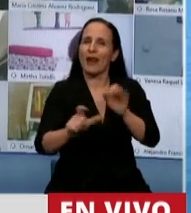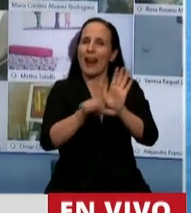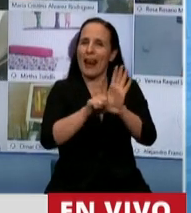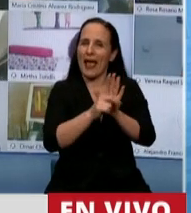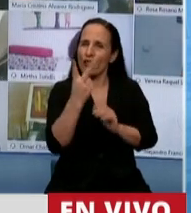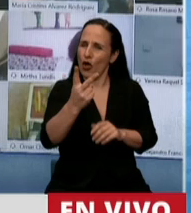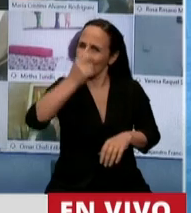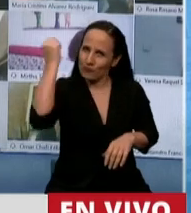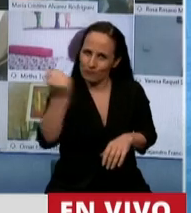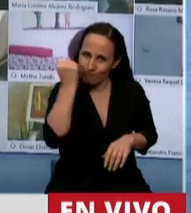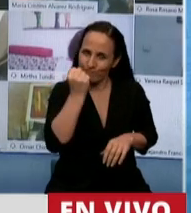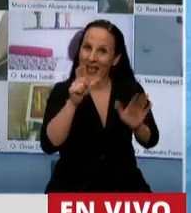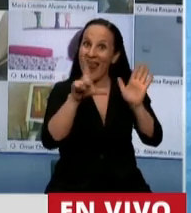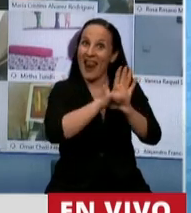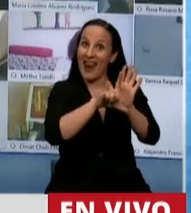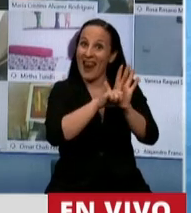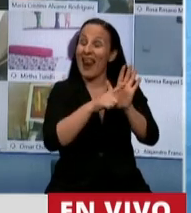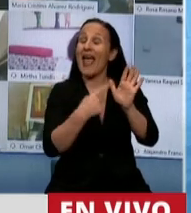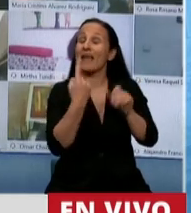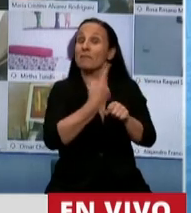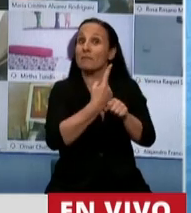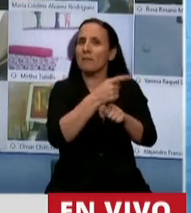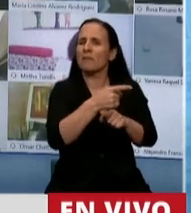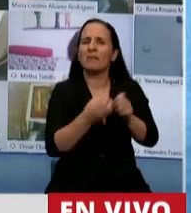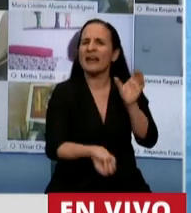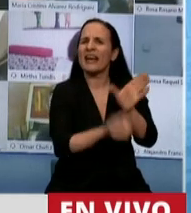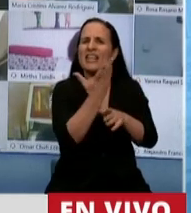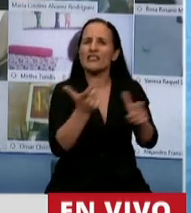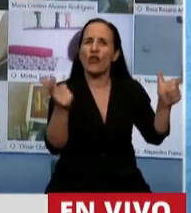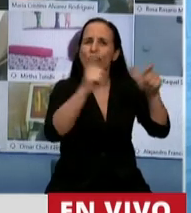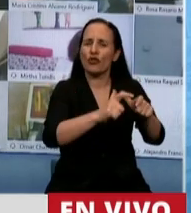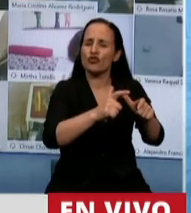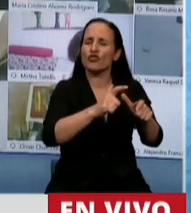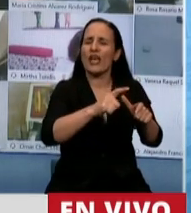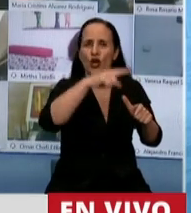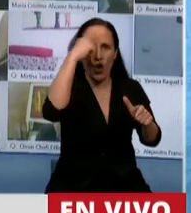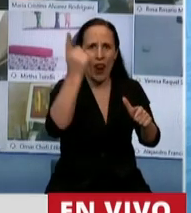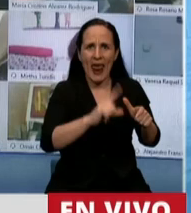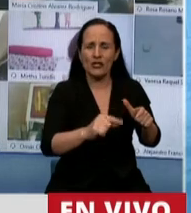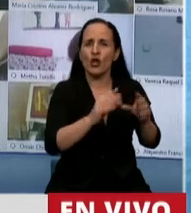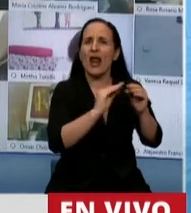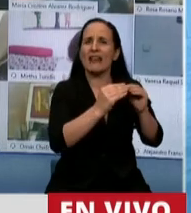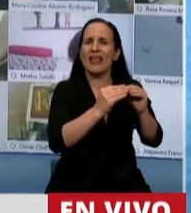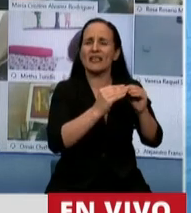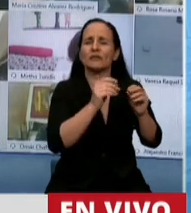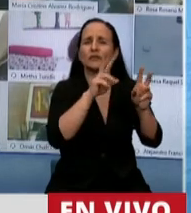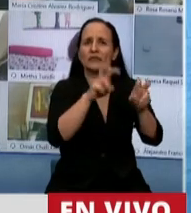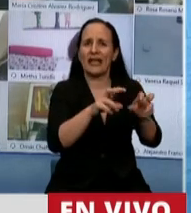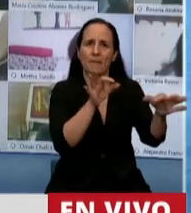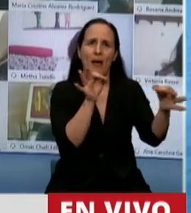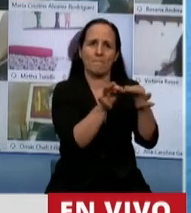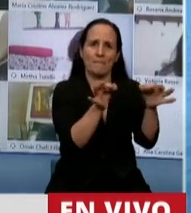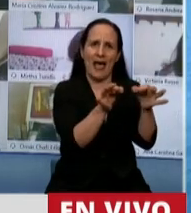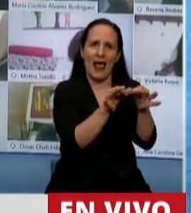La ley para la creación del Consejo Nacional de Asuntos Relativos a las Islas